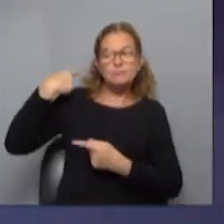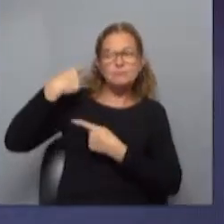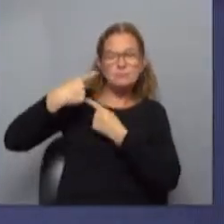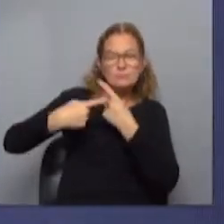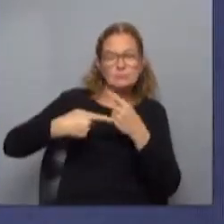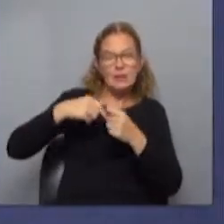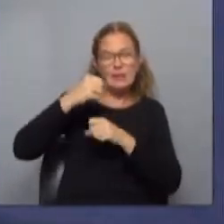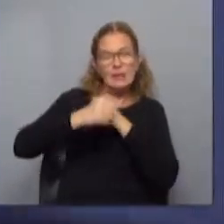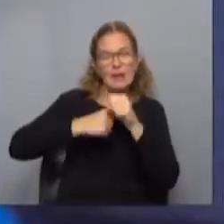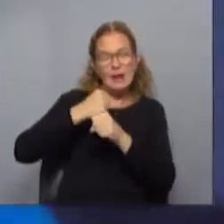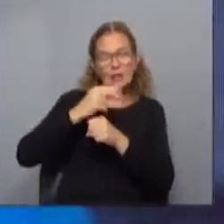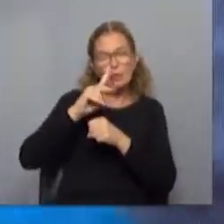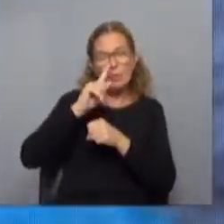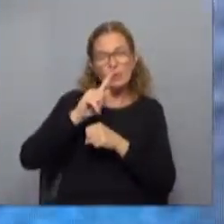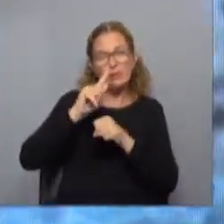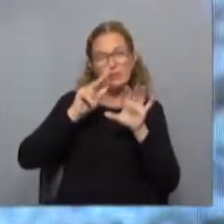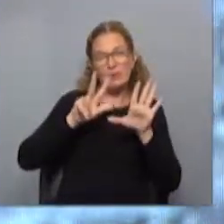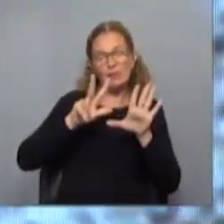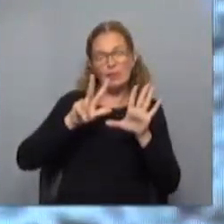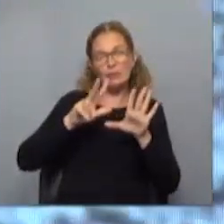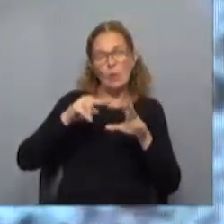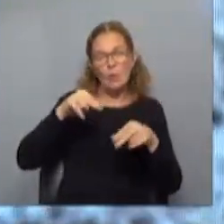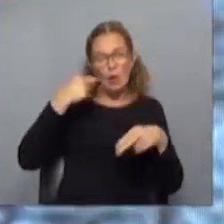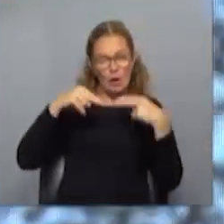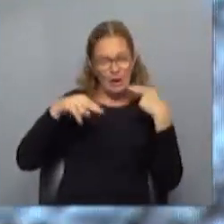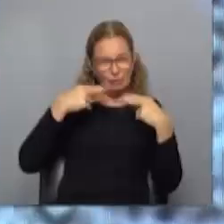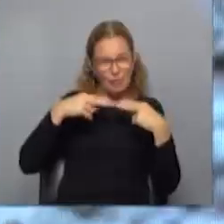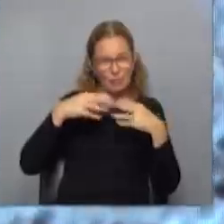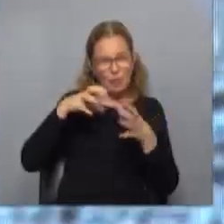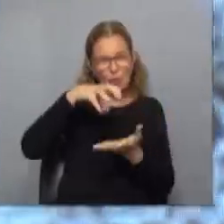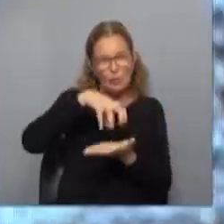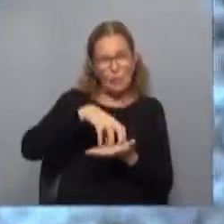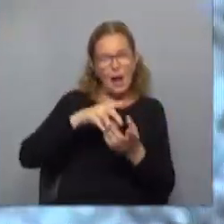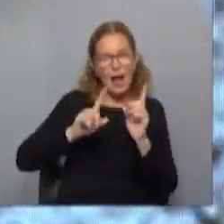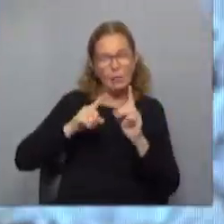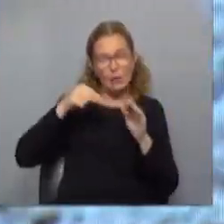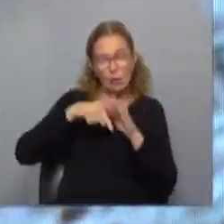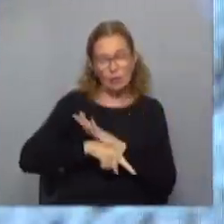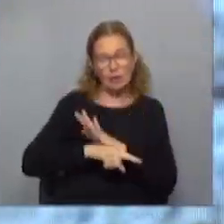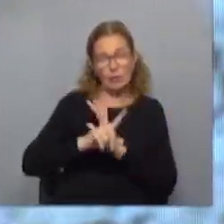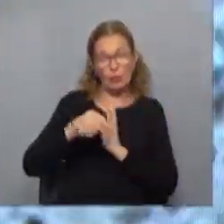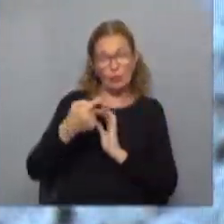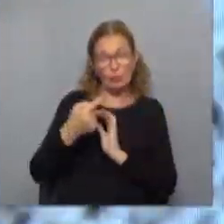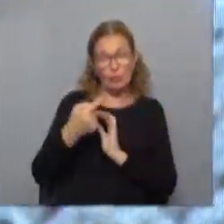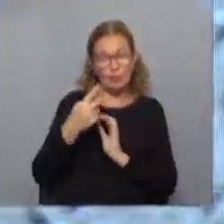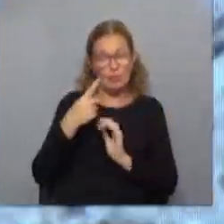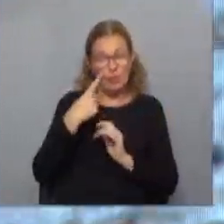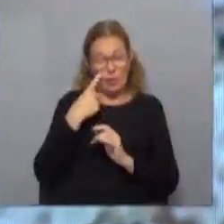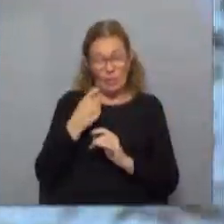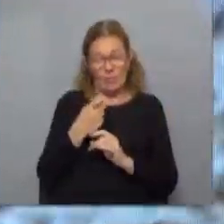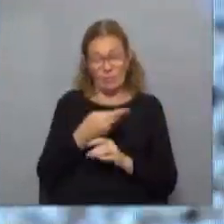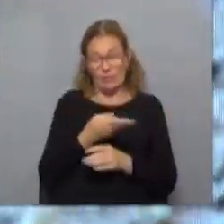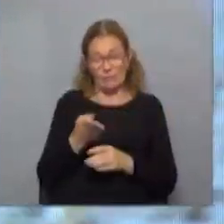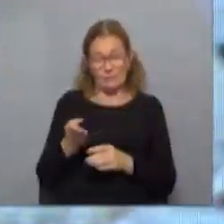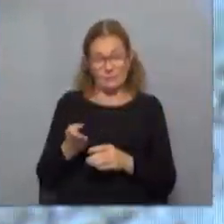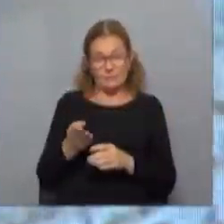2018, 2019, sobre todo en el sector gastronómico. Bueno, algunas se agudizaron y otras se visibilizaron. Sobre